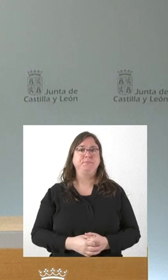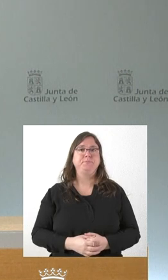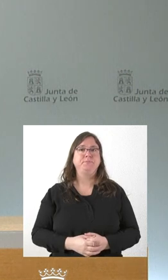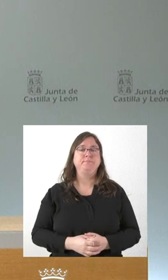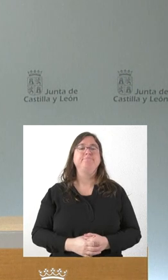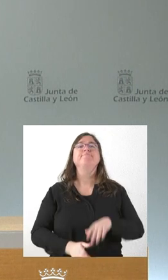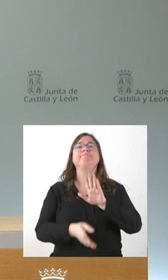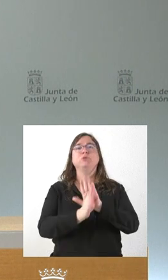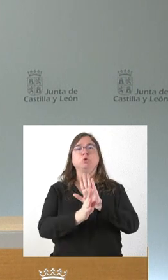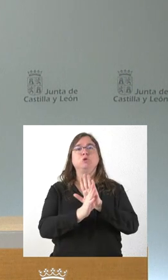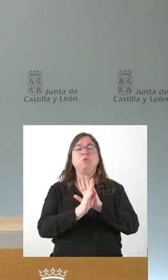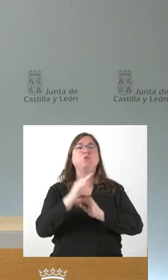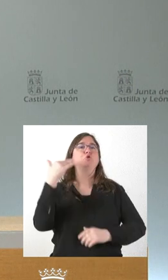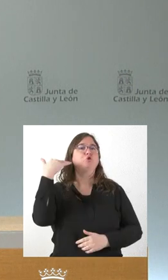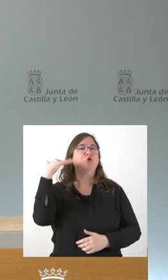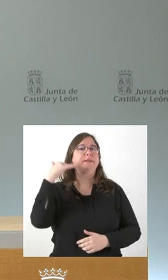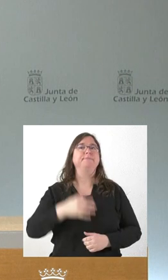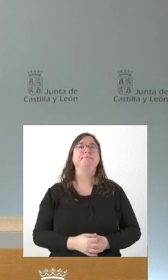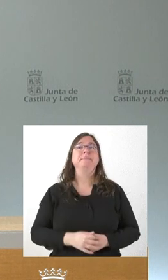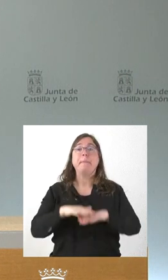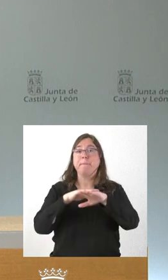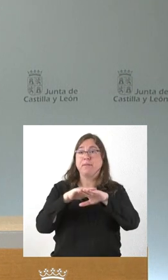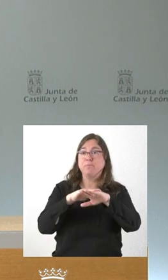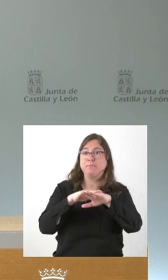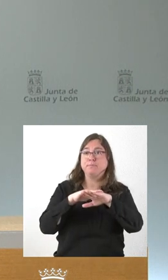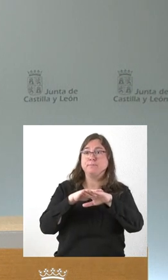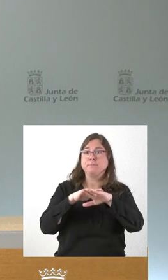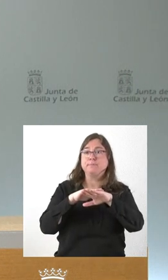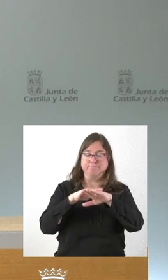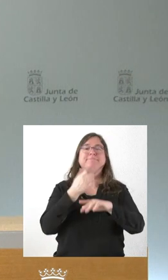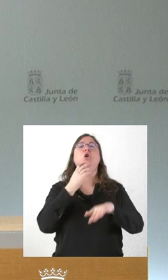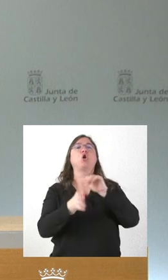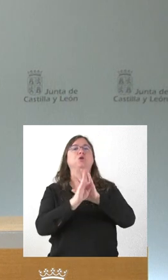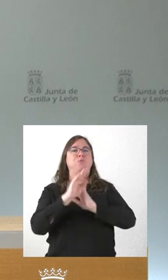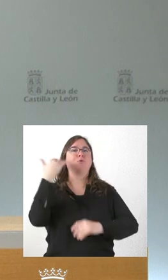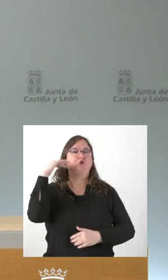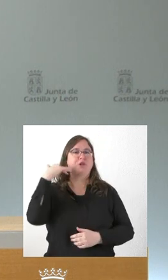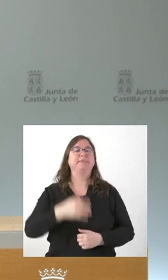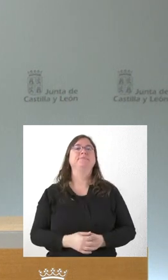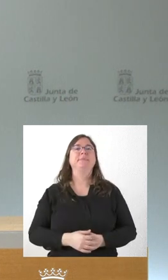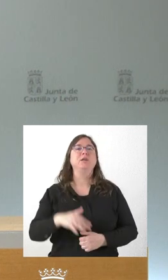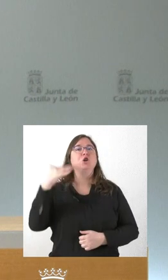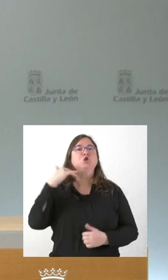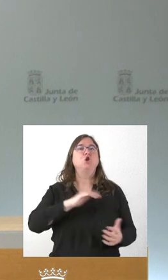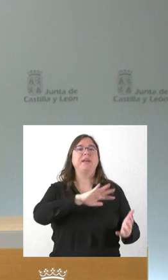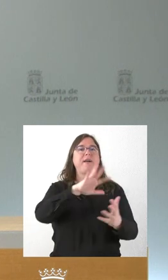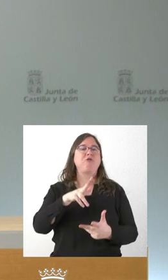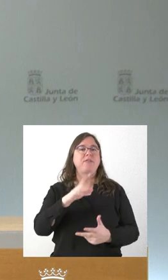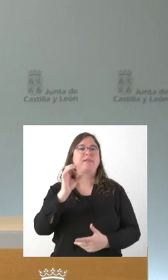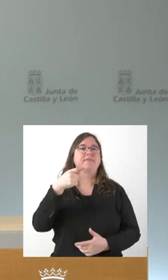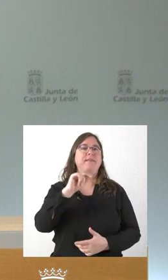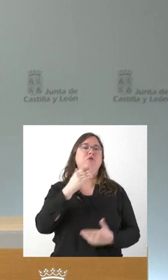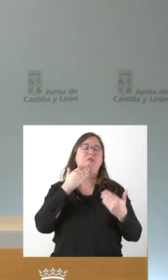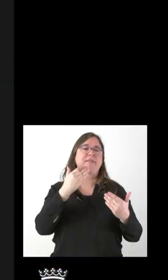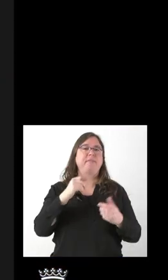Seguimos ahora en Soria. Sí, perdón. Seguimos con Soria. Soria Noticias, Sergio García, adelante,